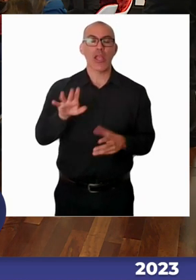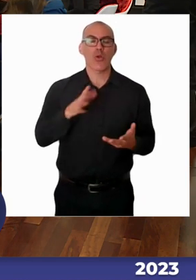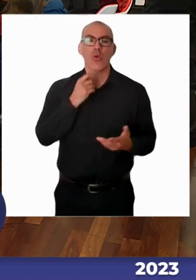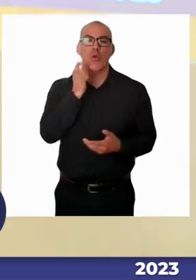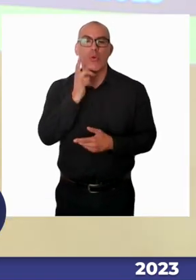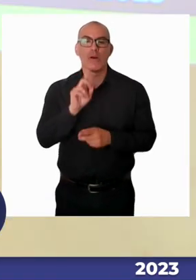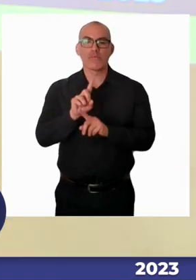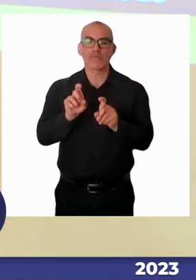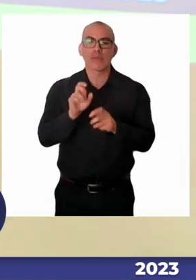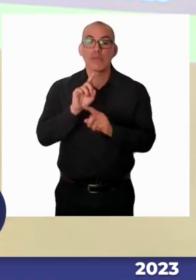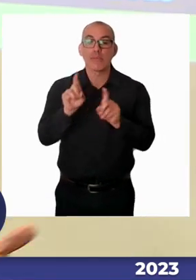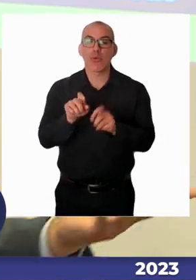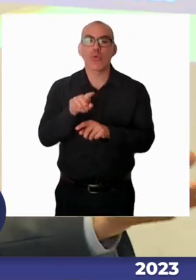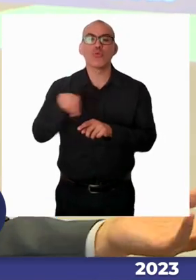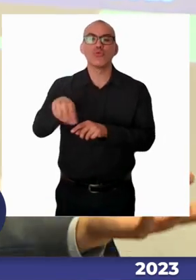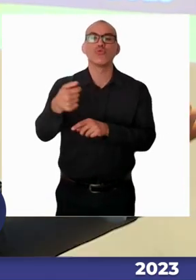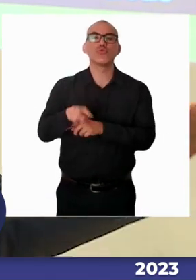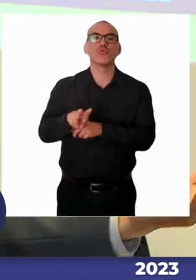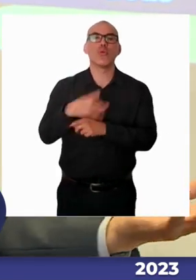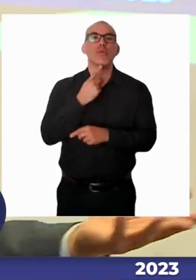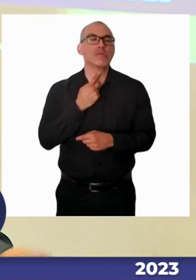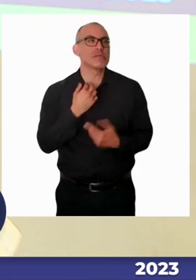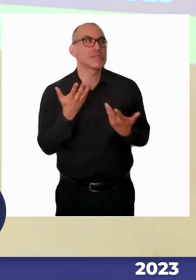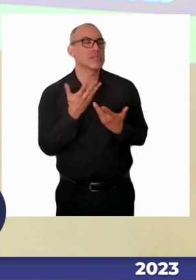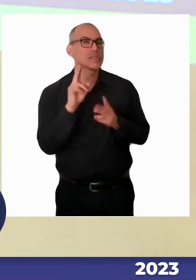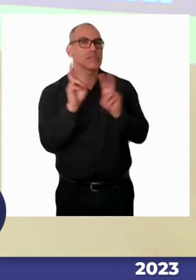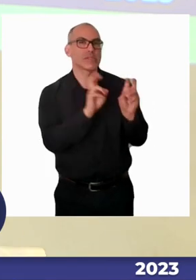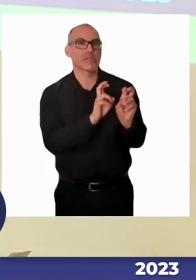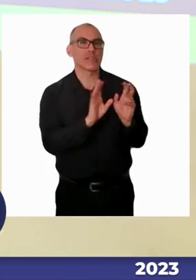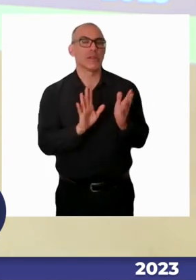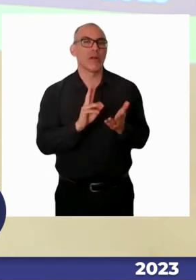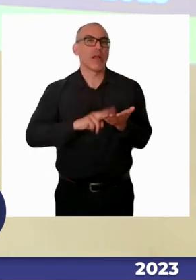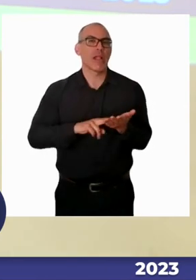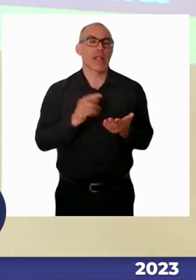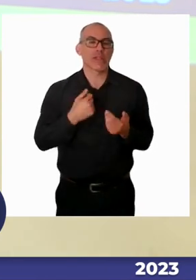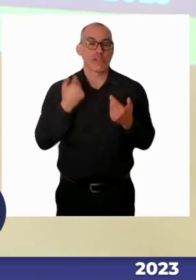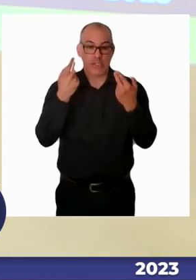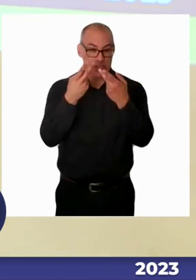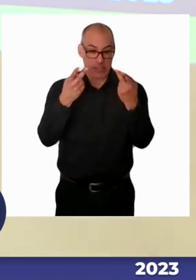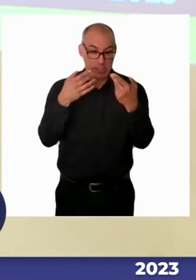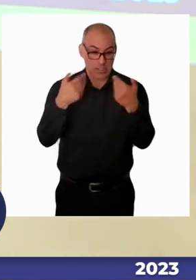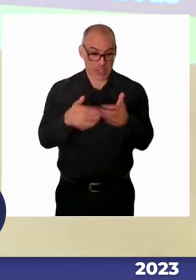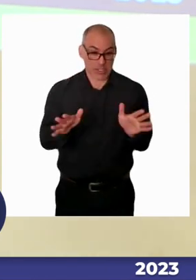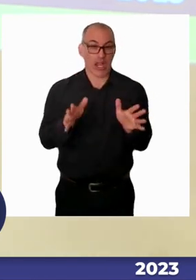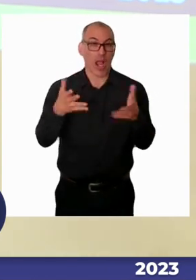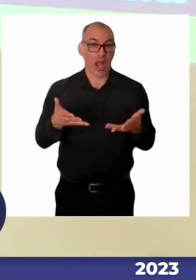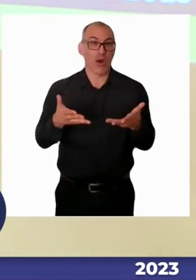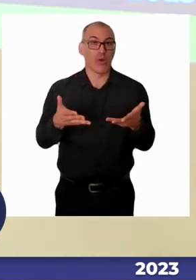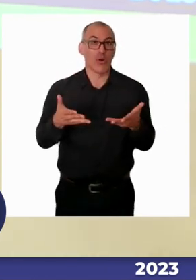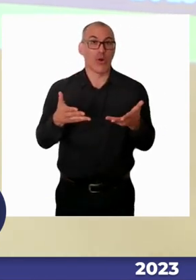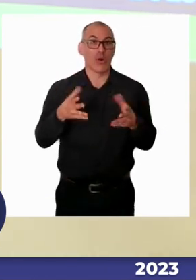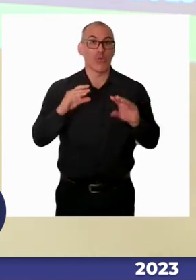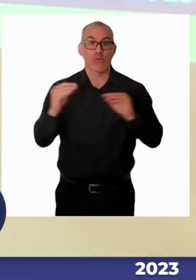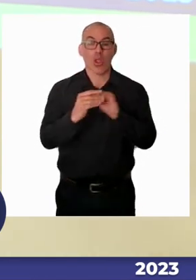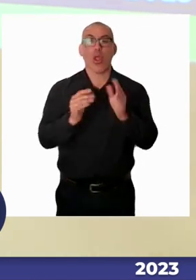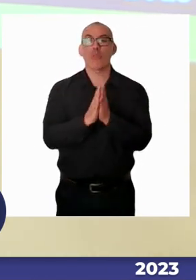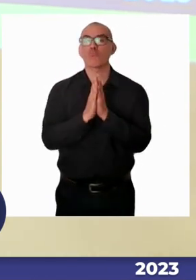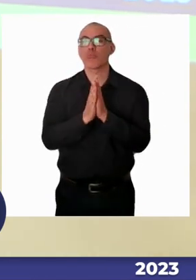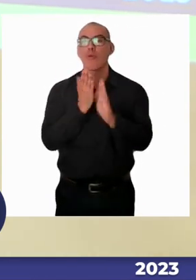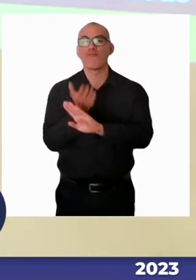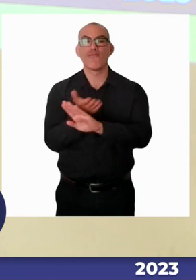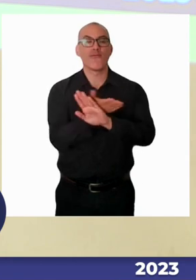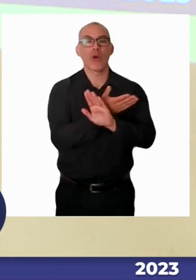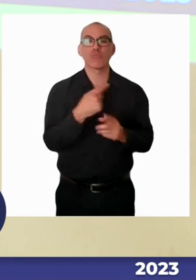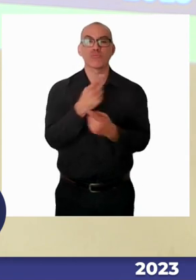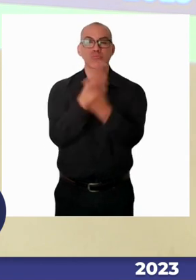aspectos de nosotros, tú tienes, está abierto este tema para seguir abriendo contacto, manden todas las consultas, todas las preguntas, todas las